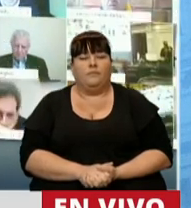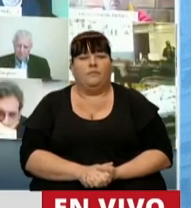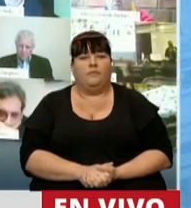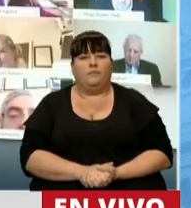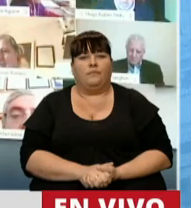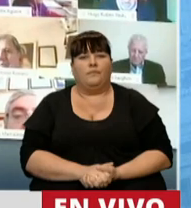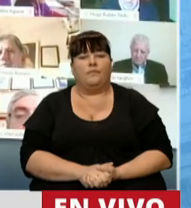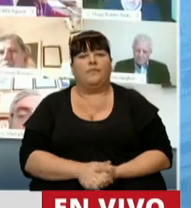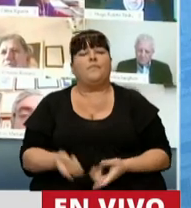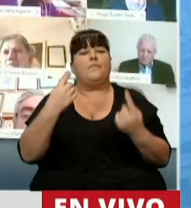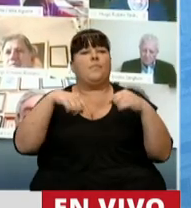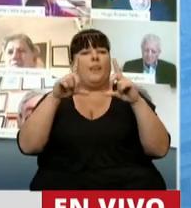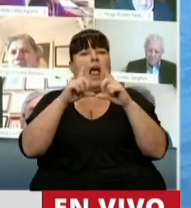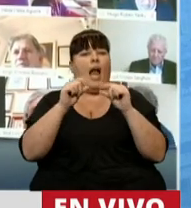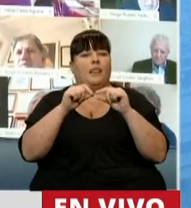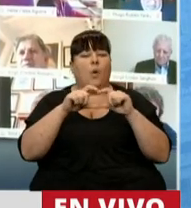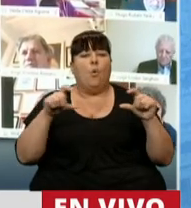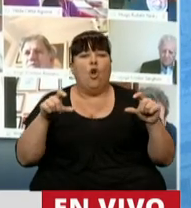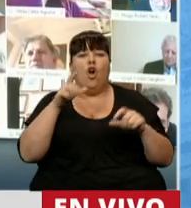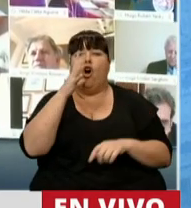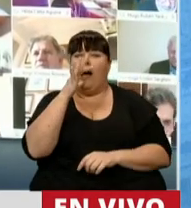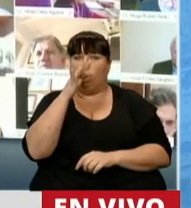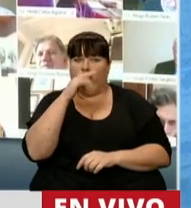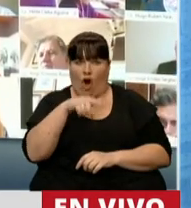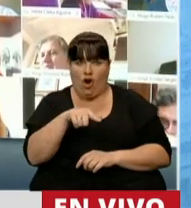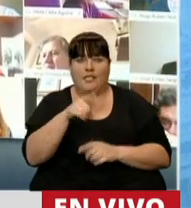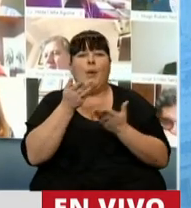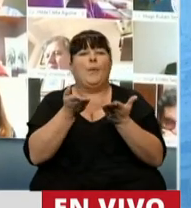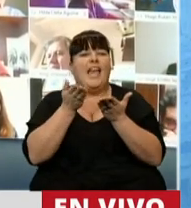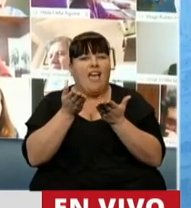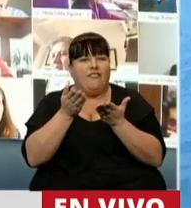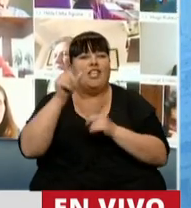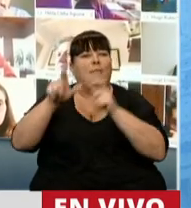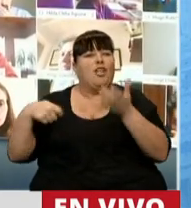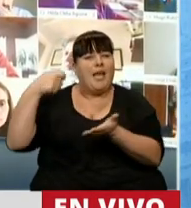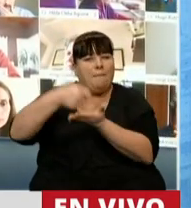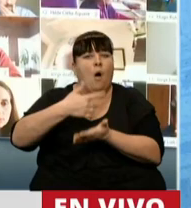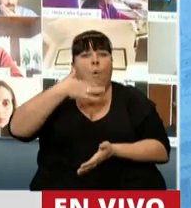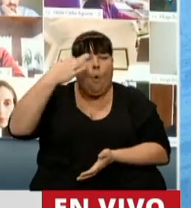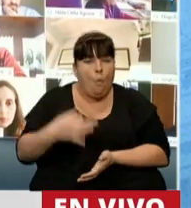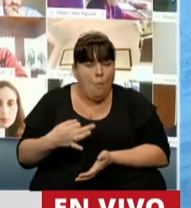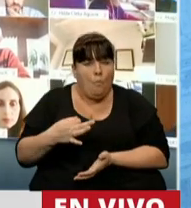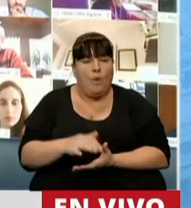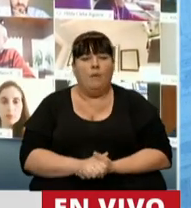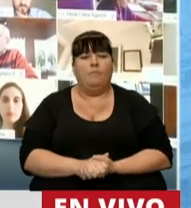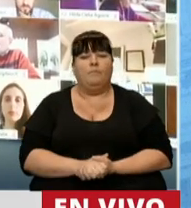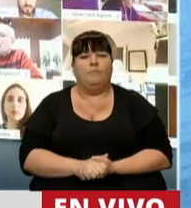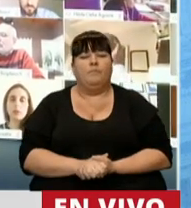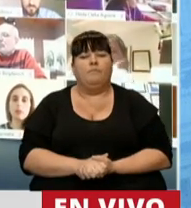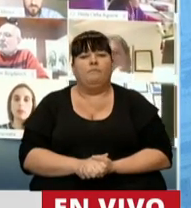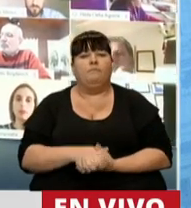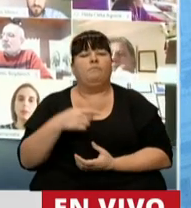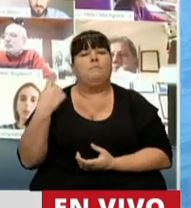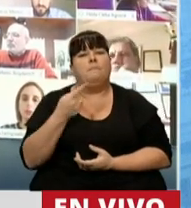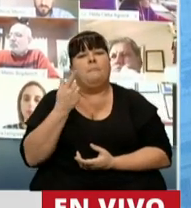En el artículo 14 de los beneficios a contribuyentes cumplidores estamos